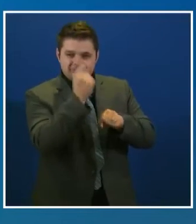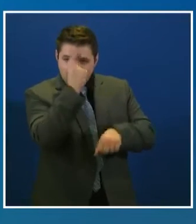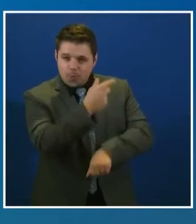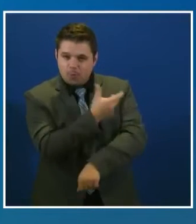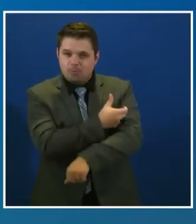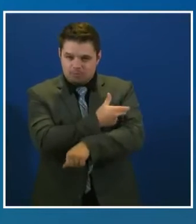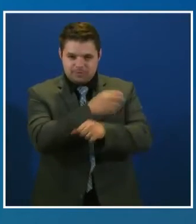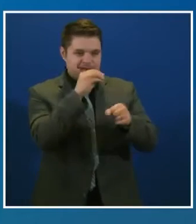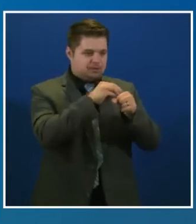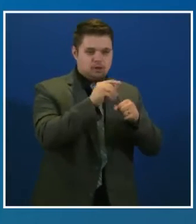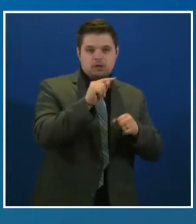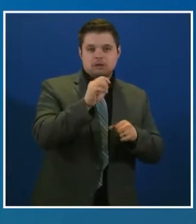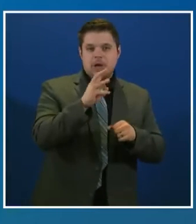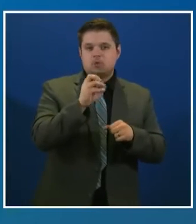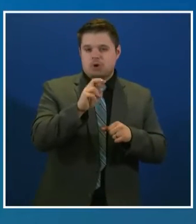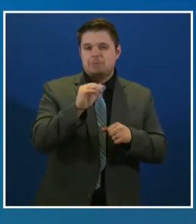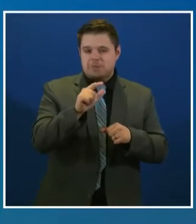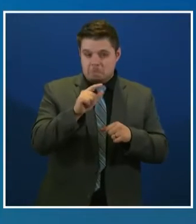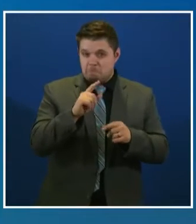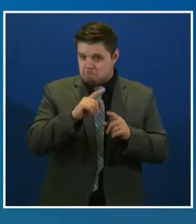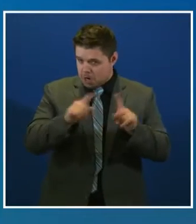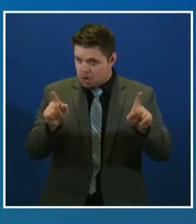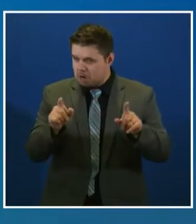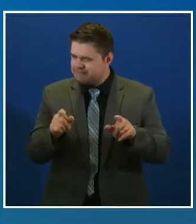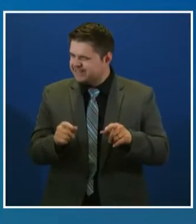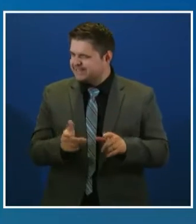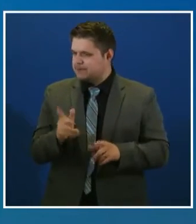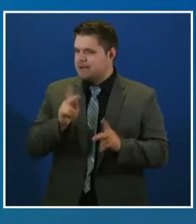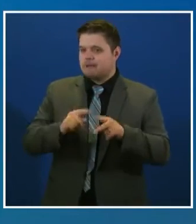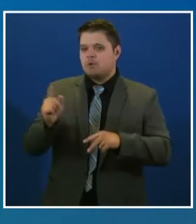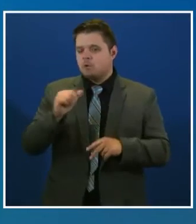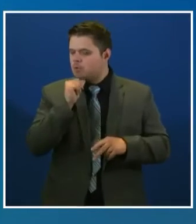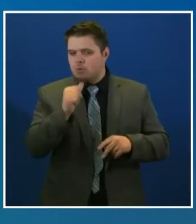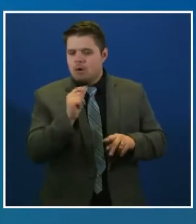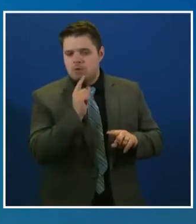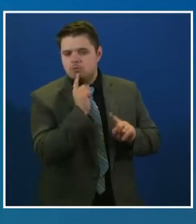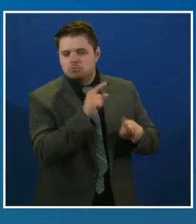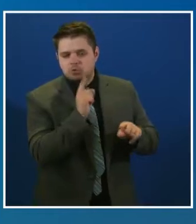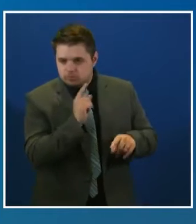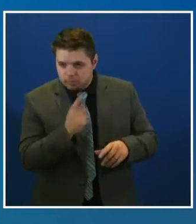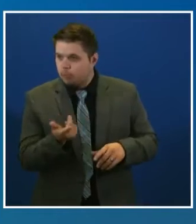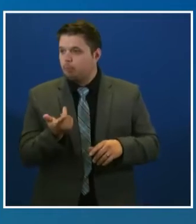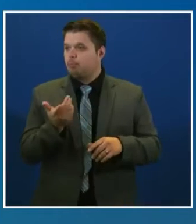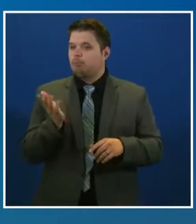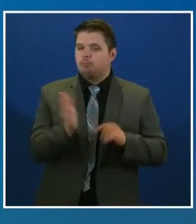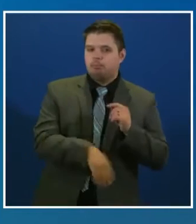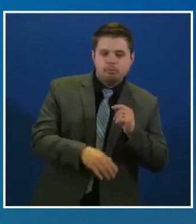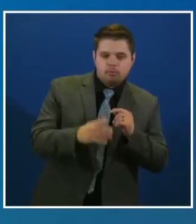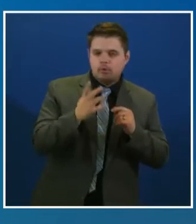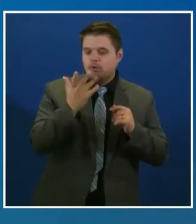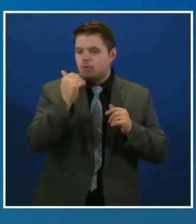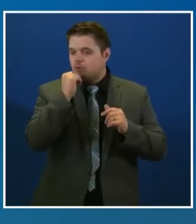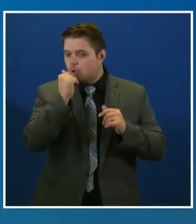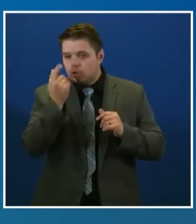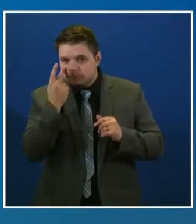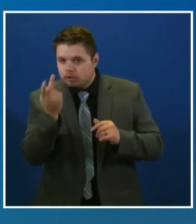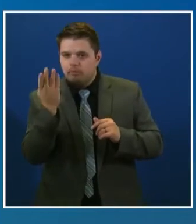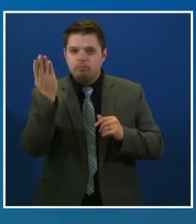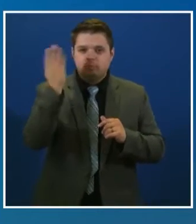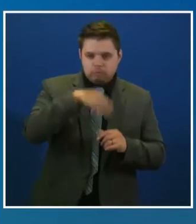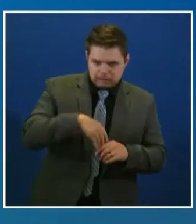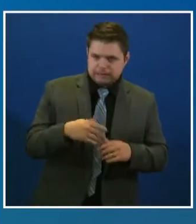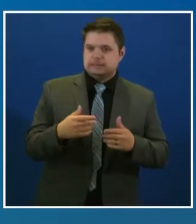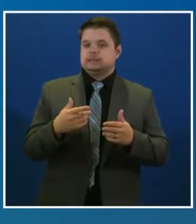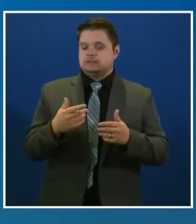ofertas no tuvieron respuesta, y hay horarios para citas que no están llenos, por eso si actualmente es elegible para las fases